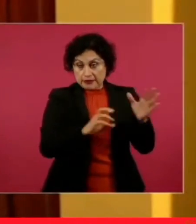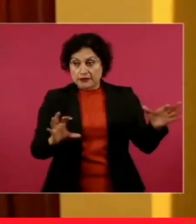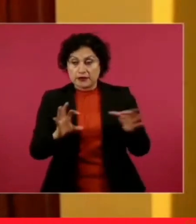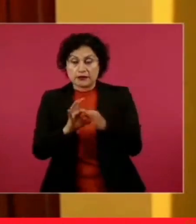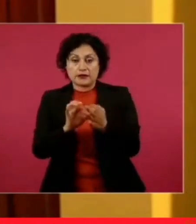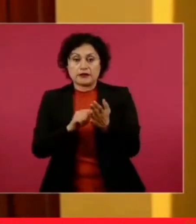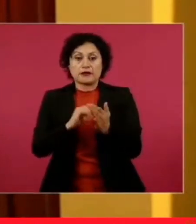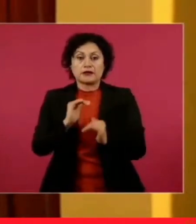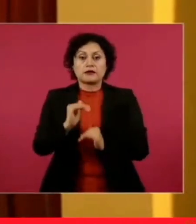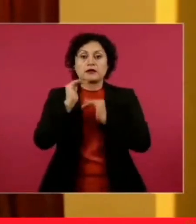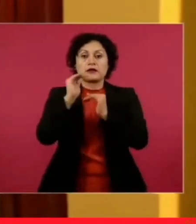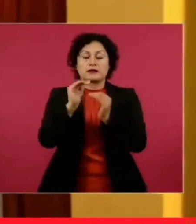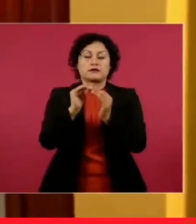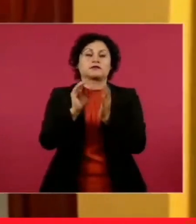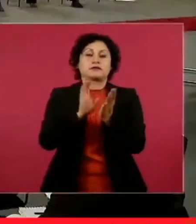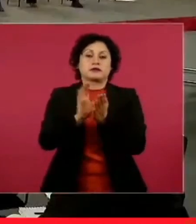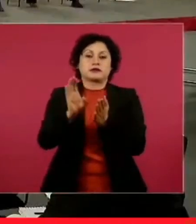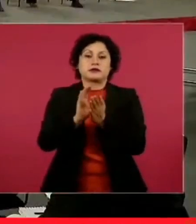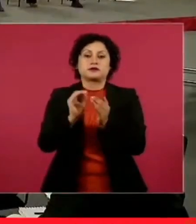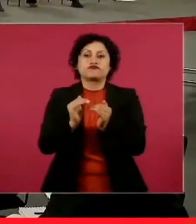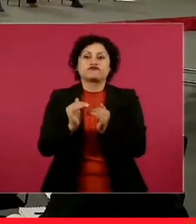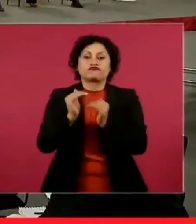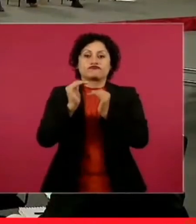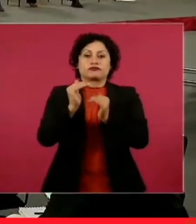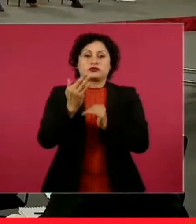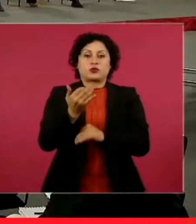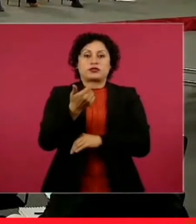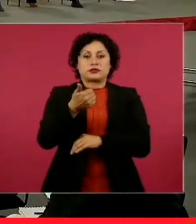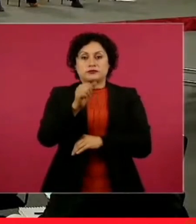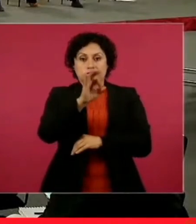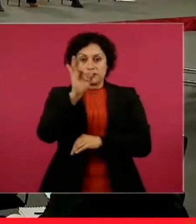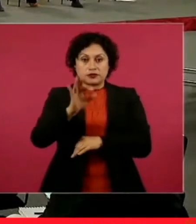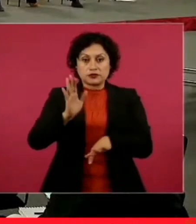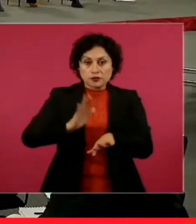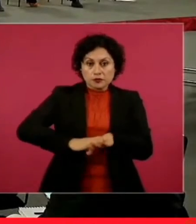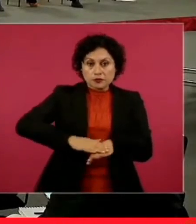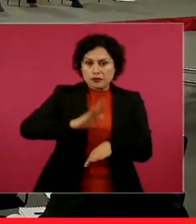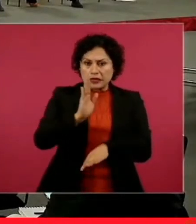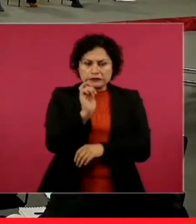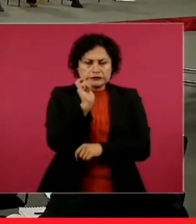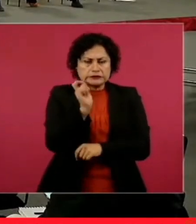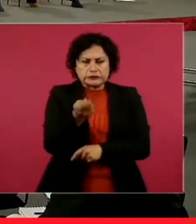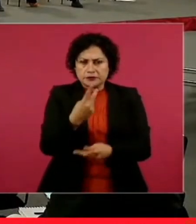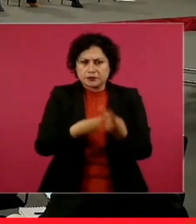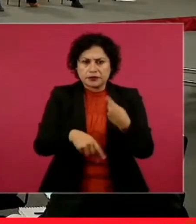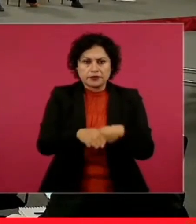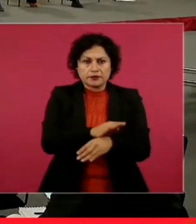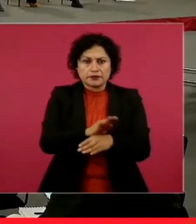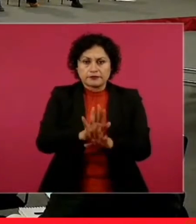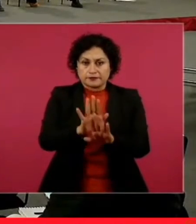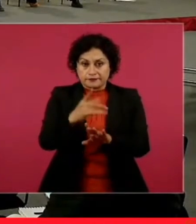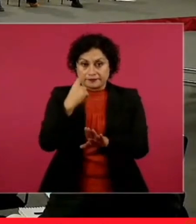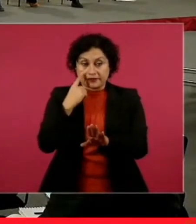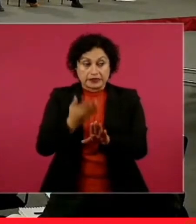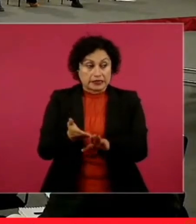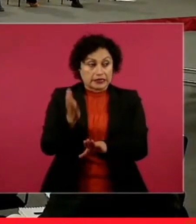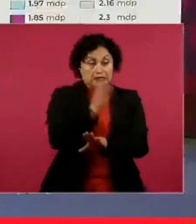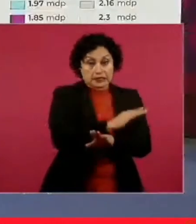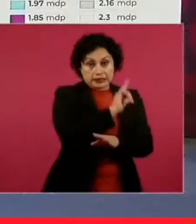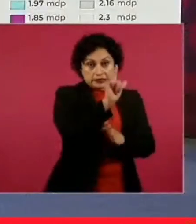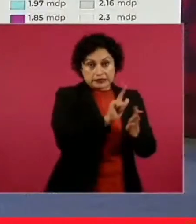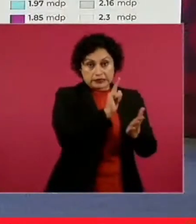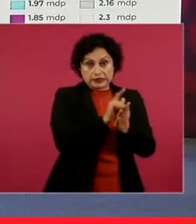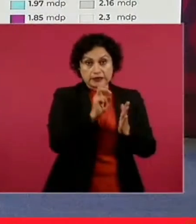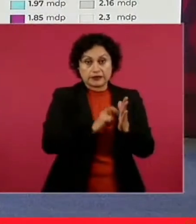crédito va a incrementar en un 56 por ciento. Y esto radica principalmente a que hoy, hasta antes de la reforma, la persona